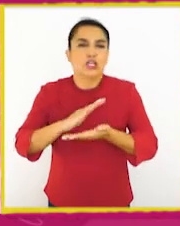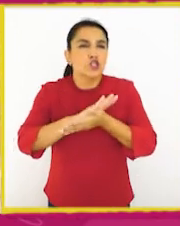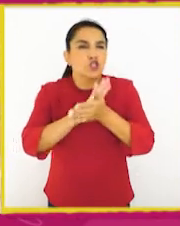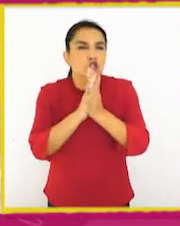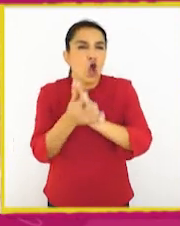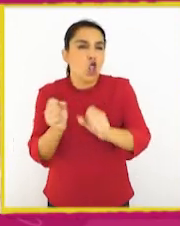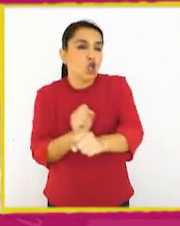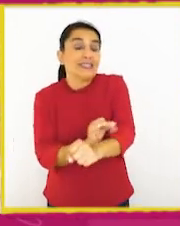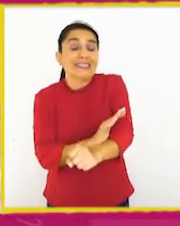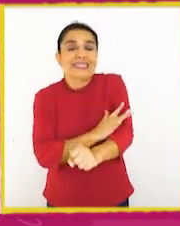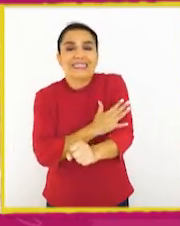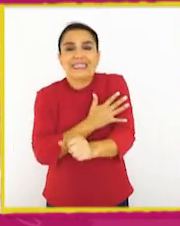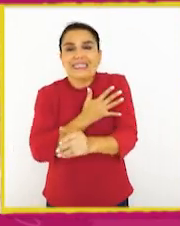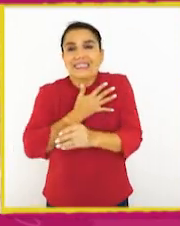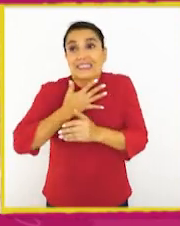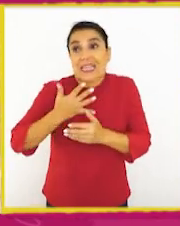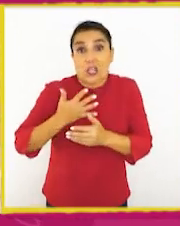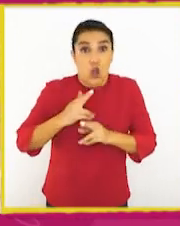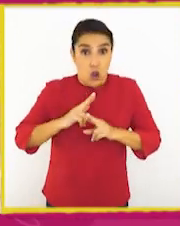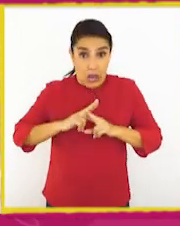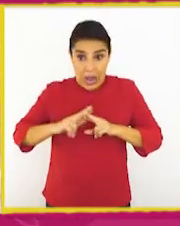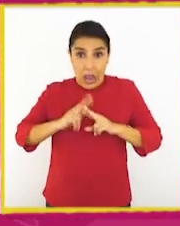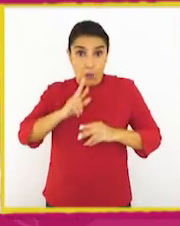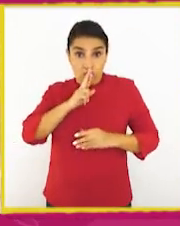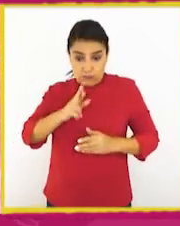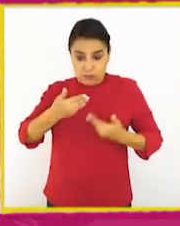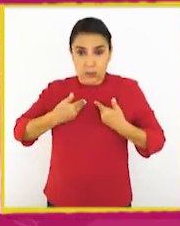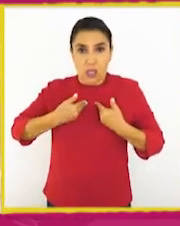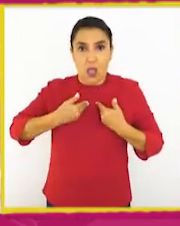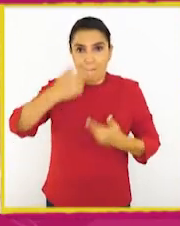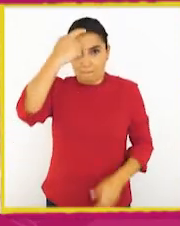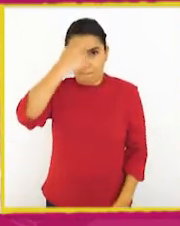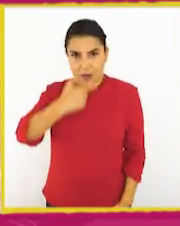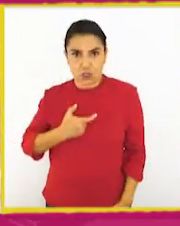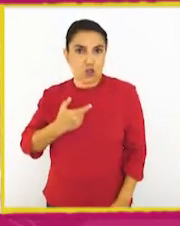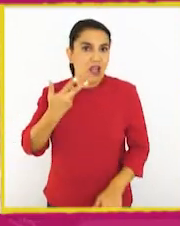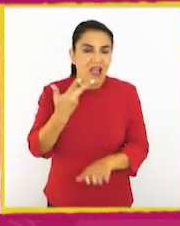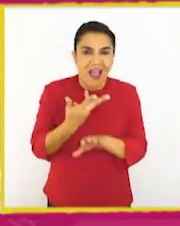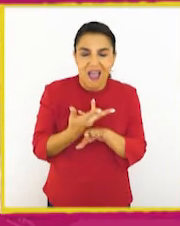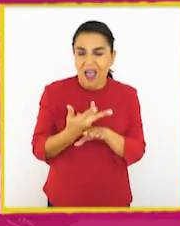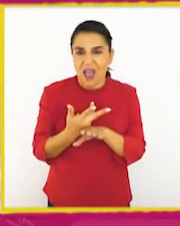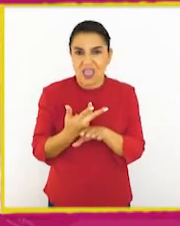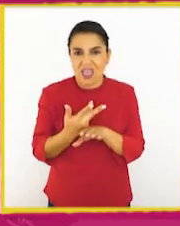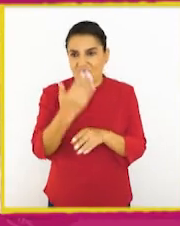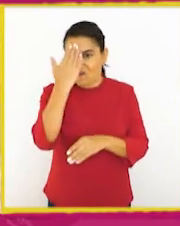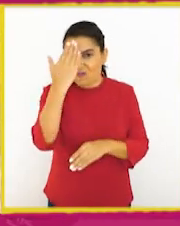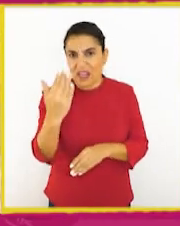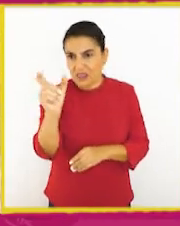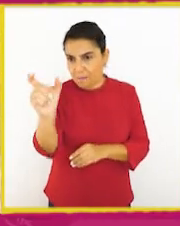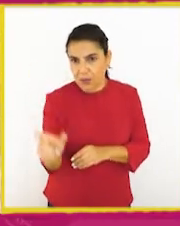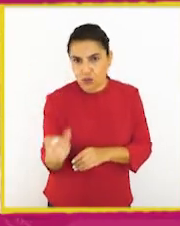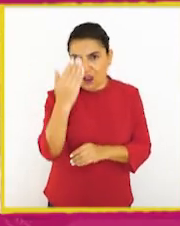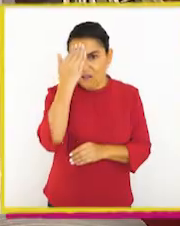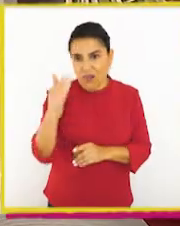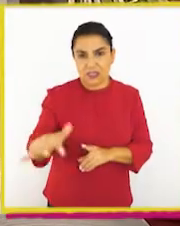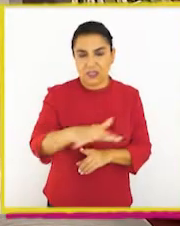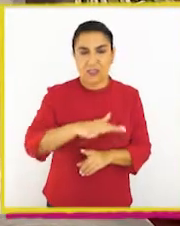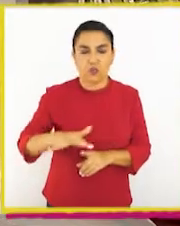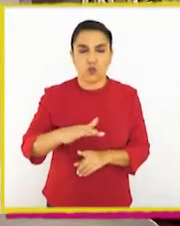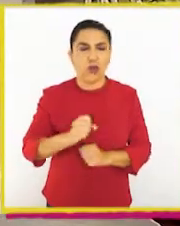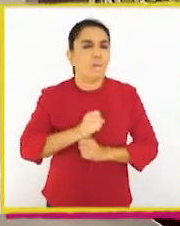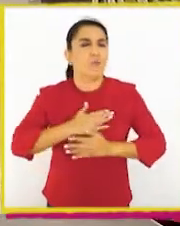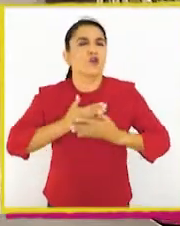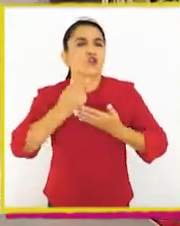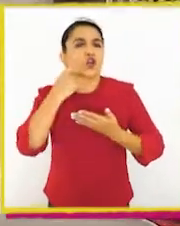son todas aquellas sensaciones y reacciones que el ser humano posee ante algún evento o persona. ¿Qué